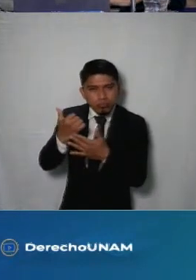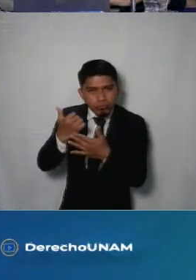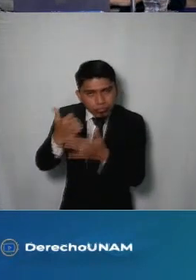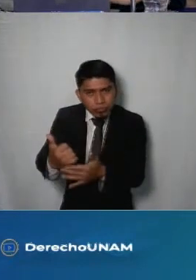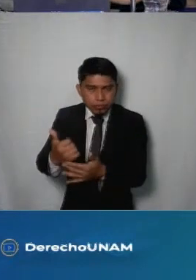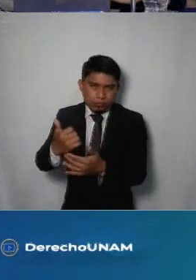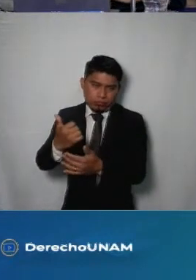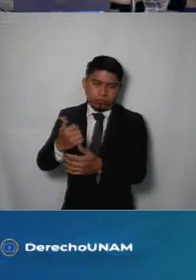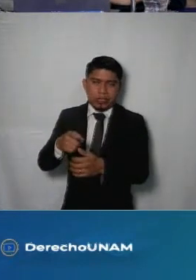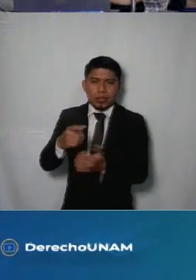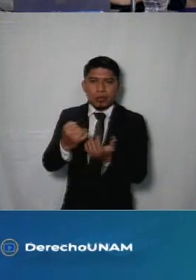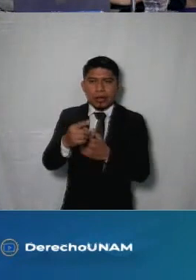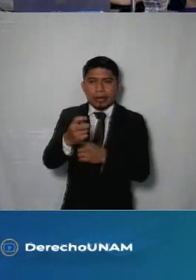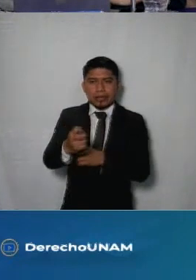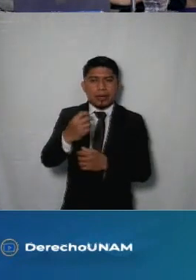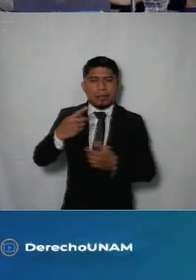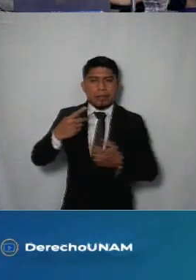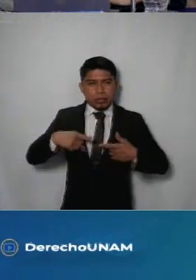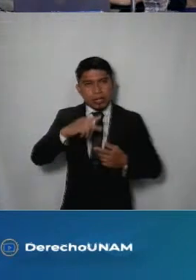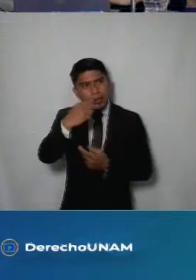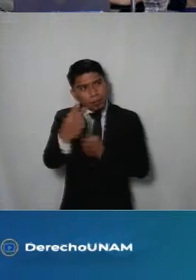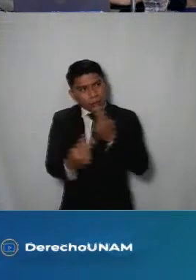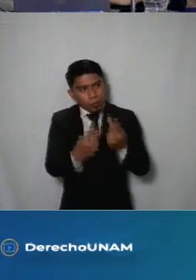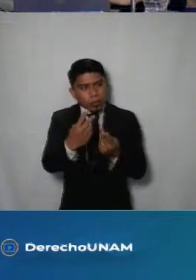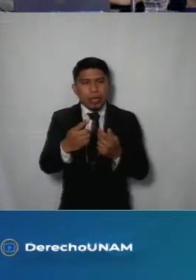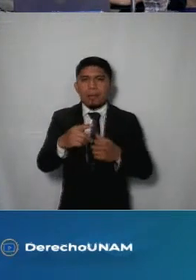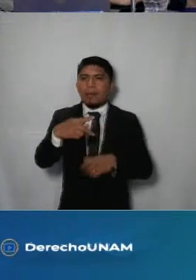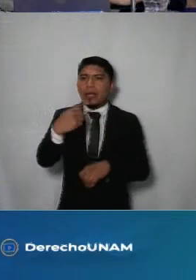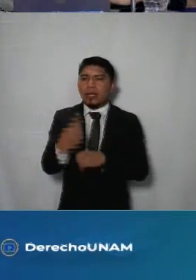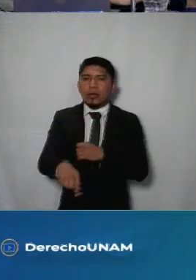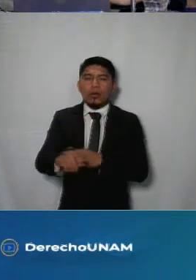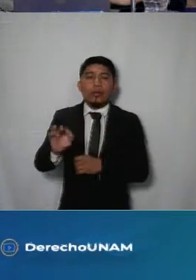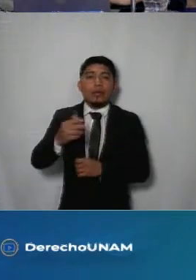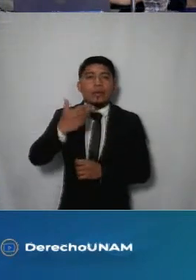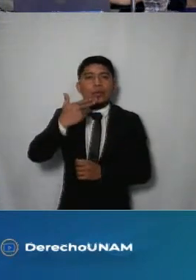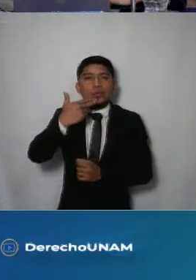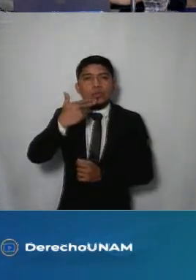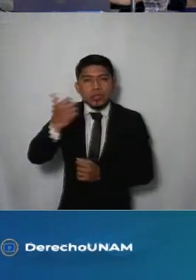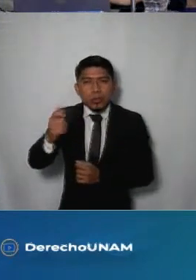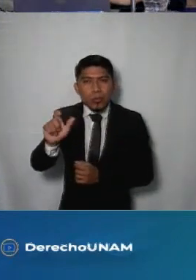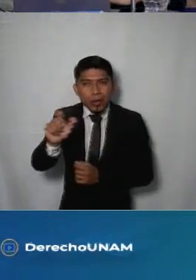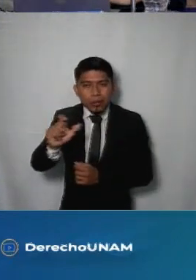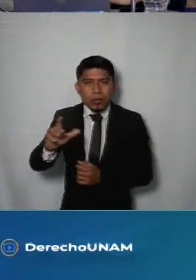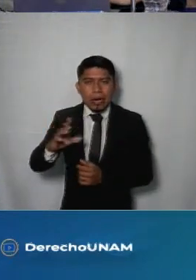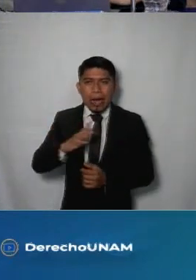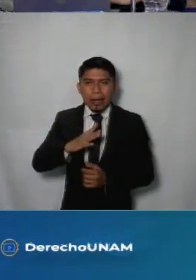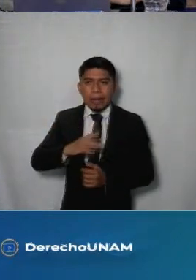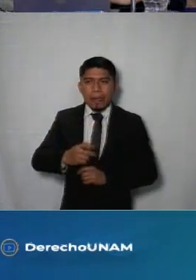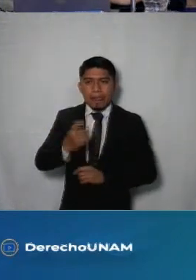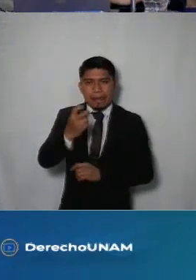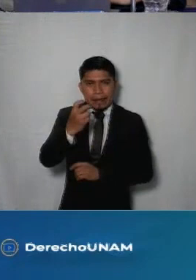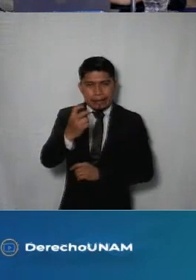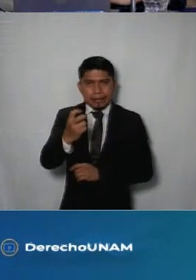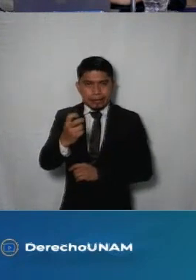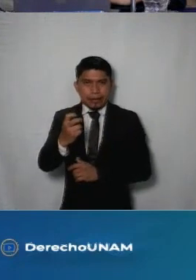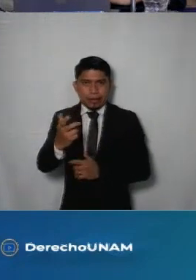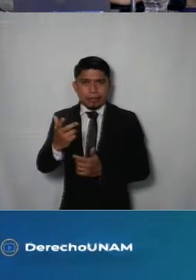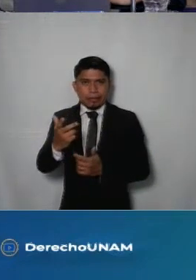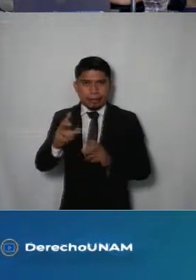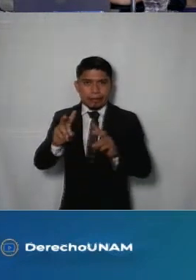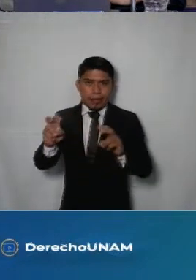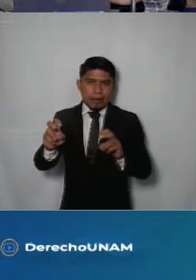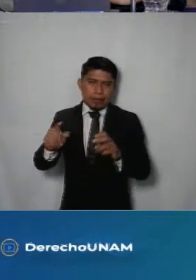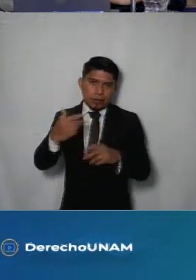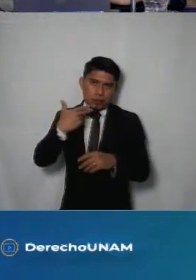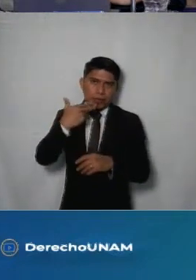asisten esta parte que es la que pregunta la persona en riesgos de suicidio también cuando hay una crisis de este de este